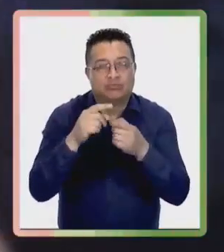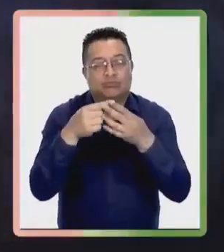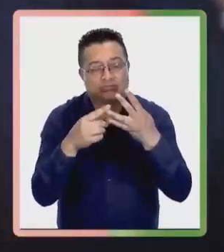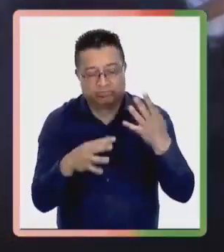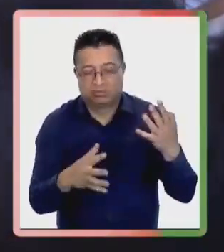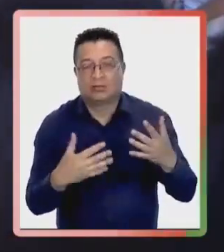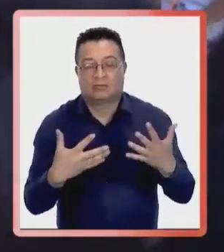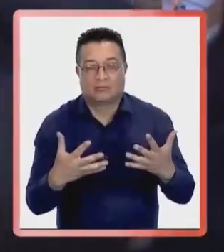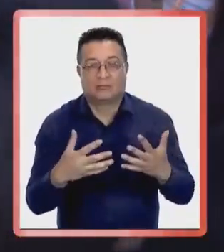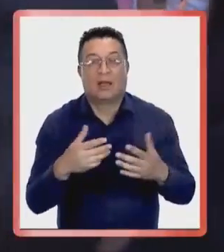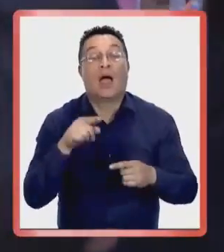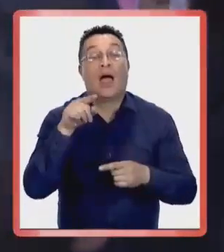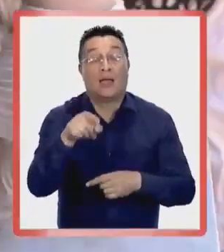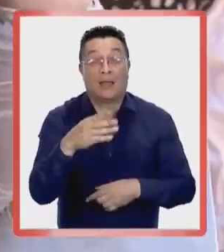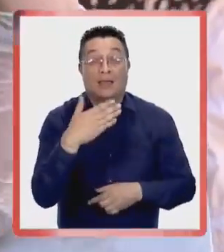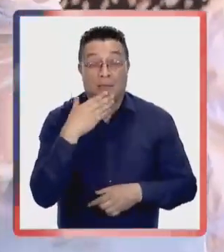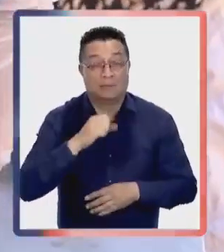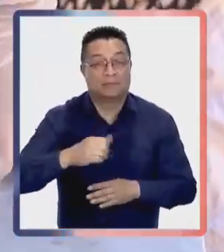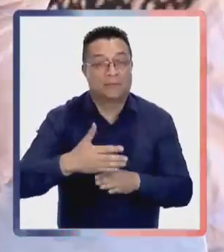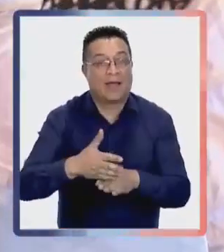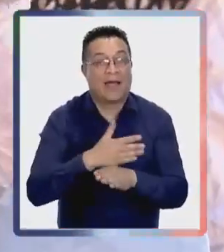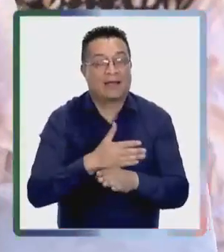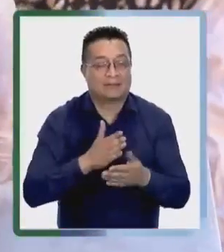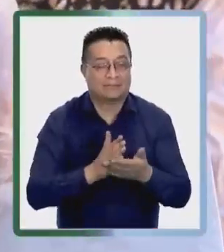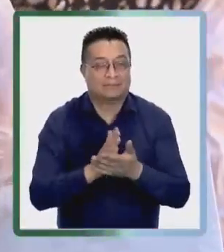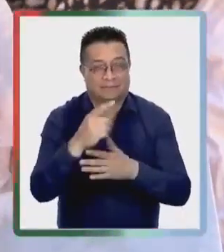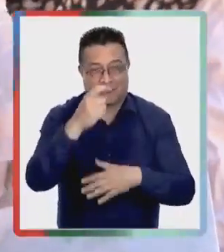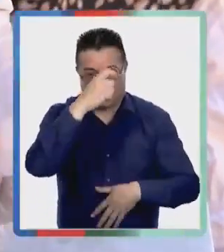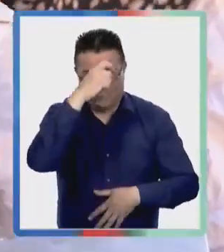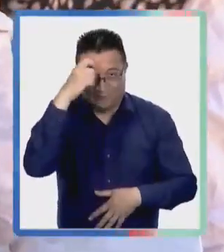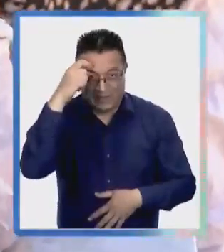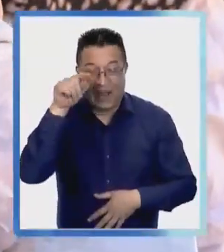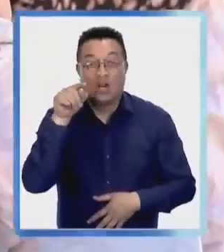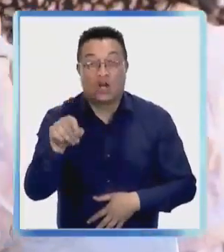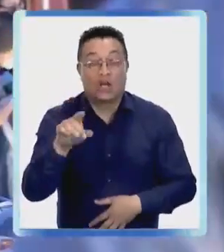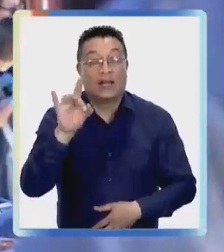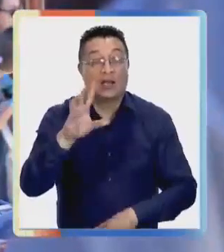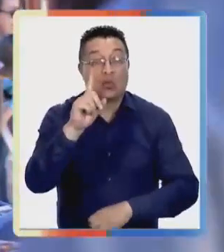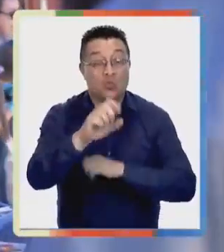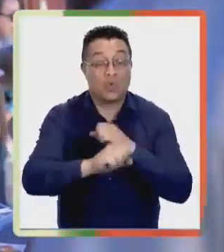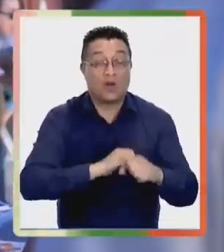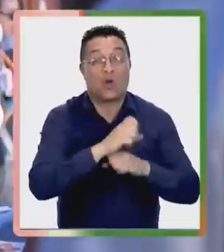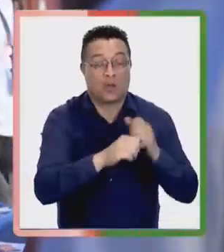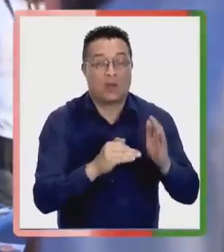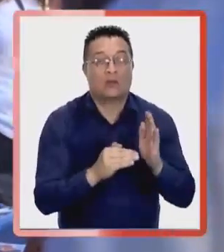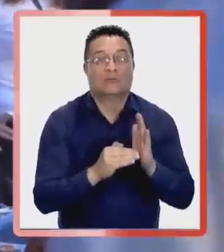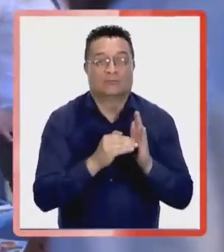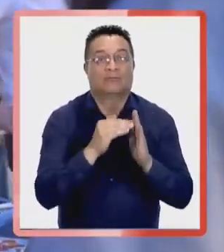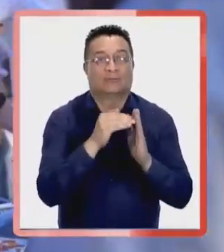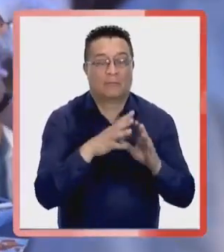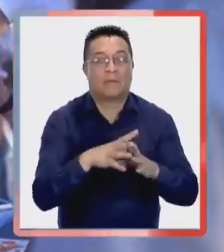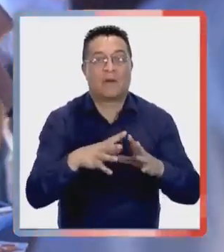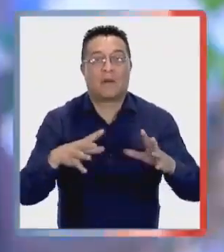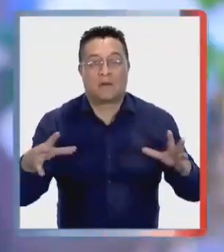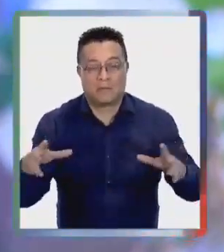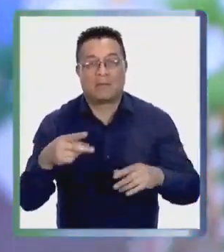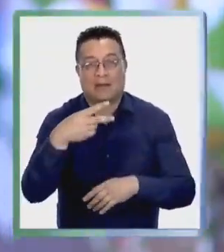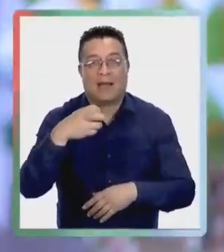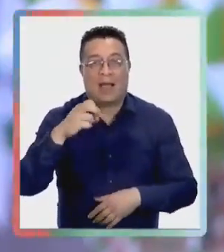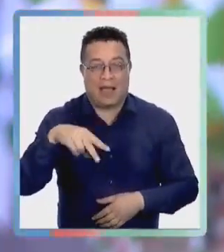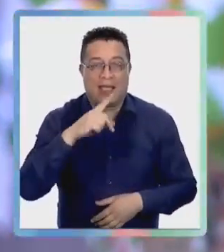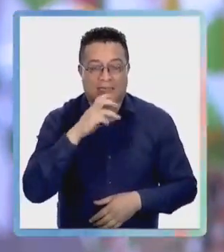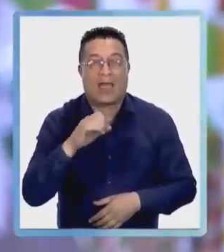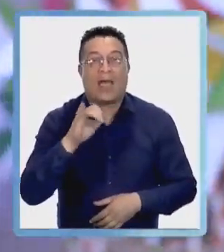operativo que se despliega justo previo al inicio de la temporada de veraneo, donde cada año aumenta la incidencia de casos de